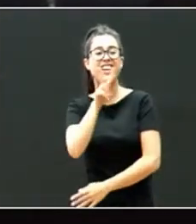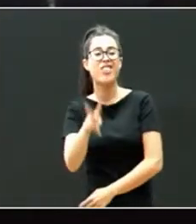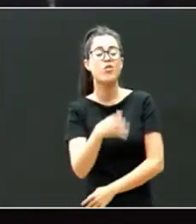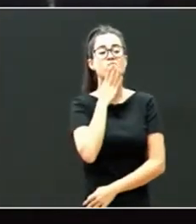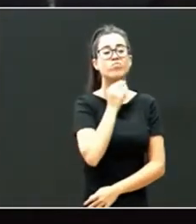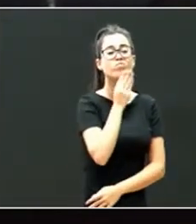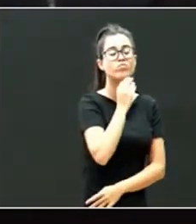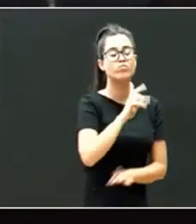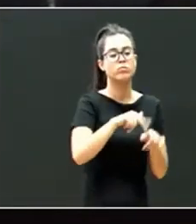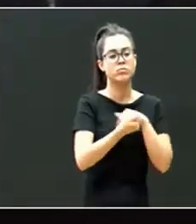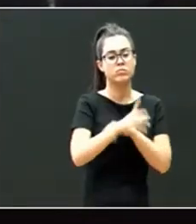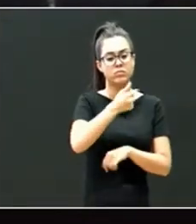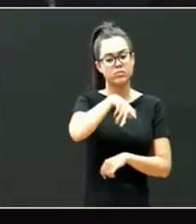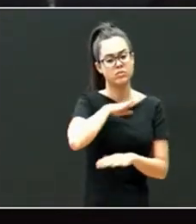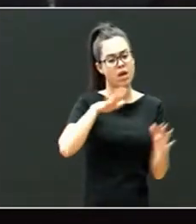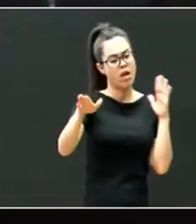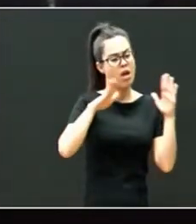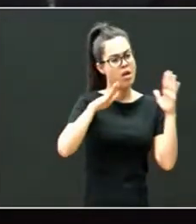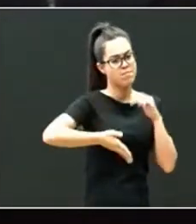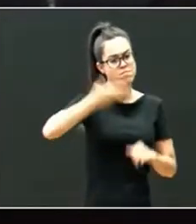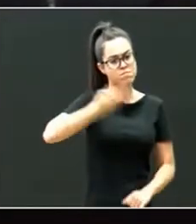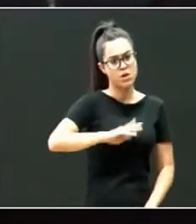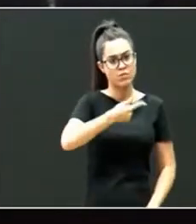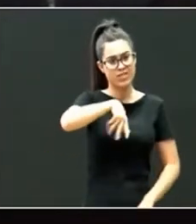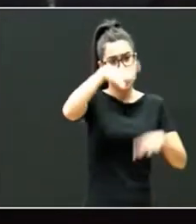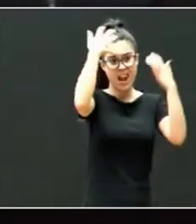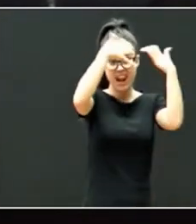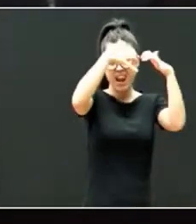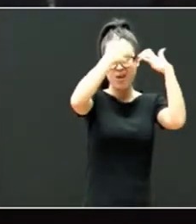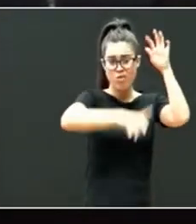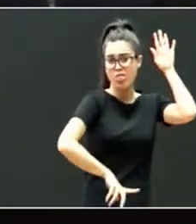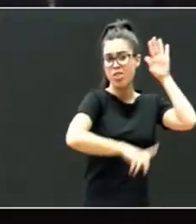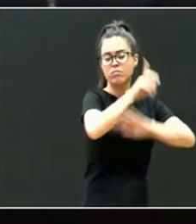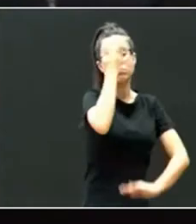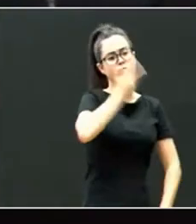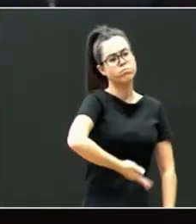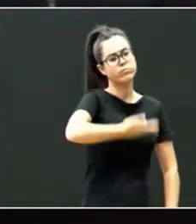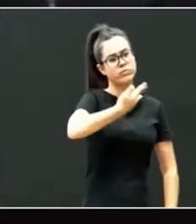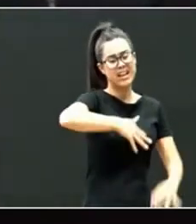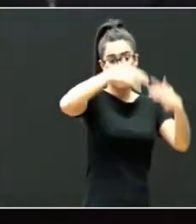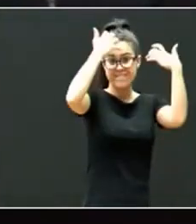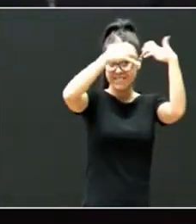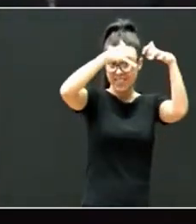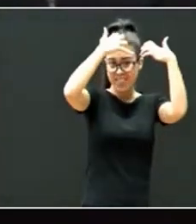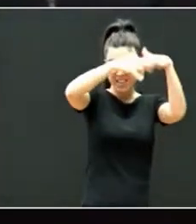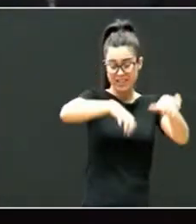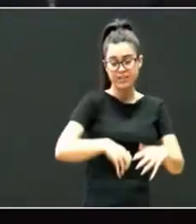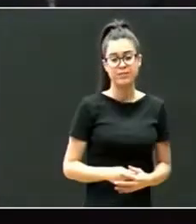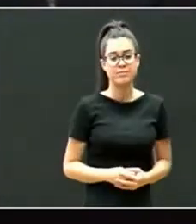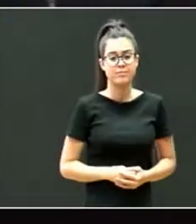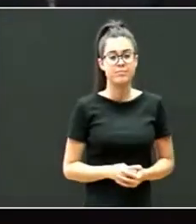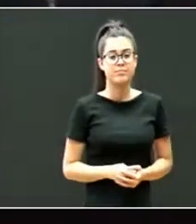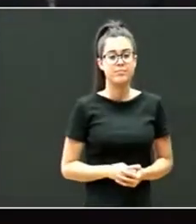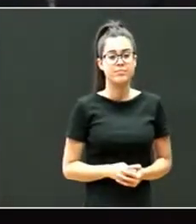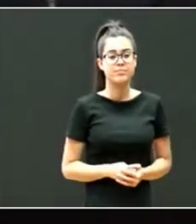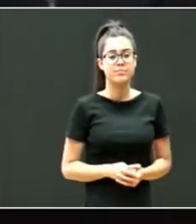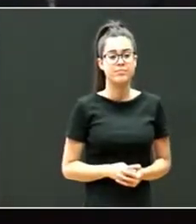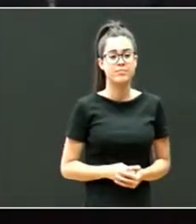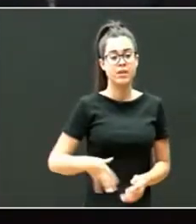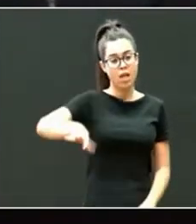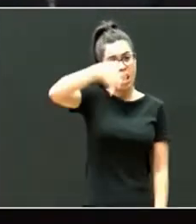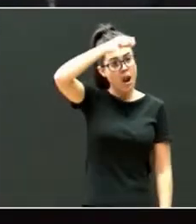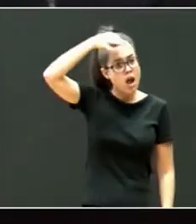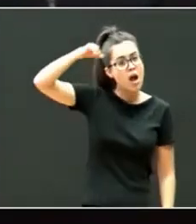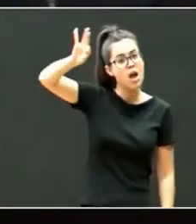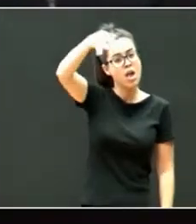crítico porque asistimos a un espectacular neurodesarrollo El cerebro está las neuronas están